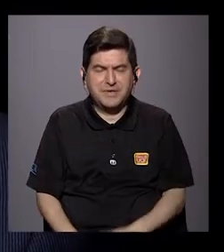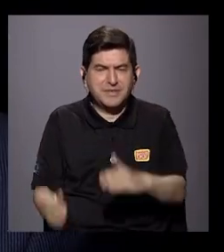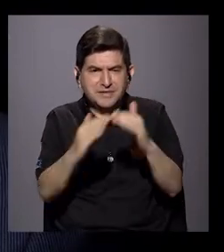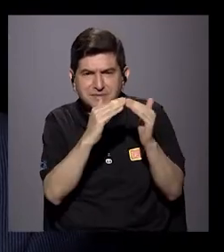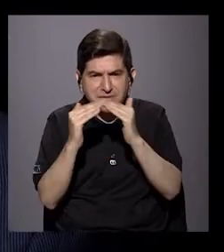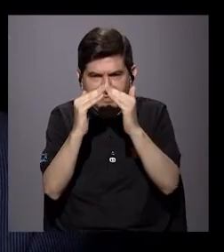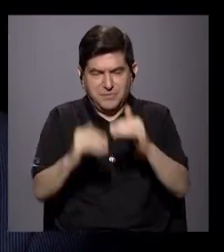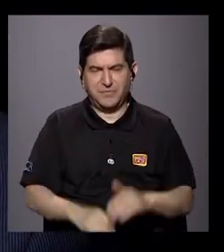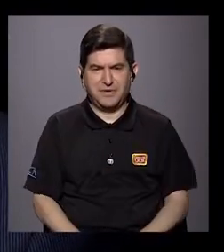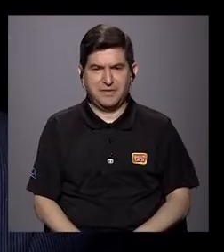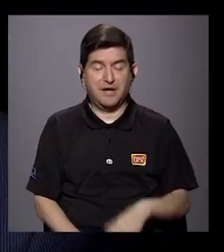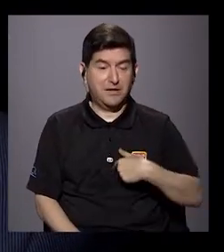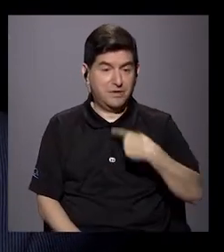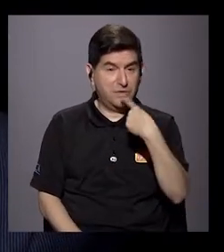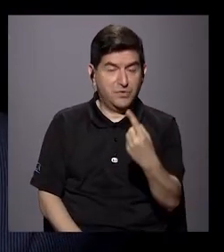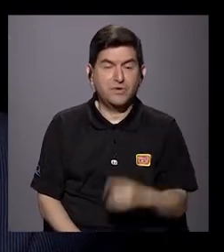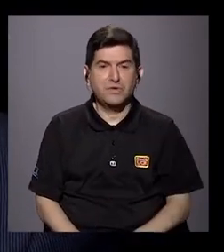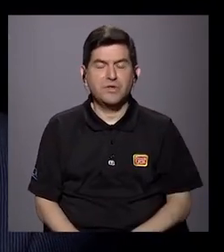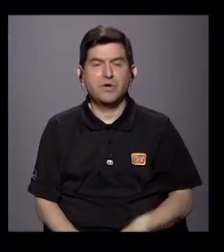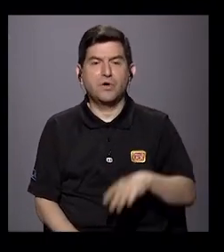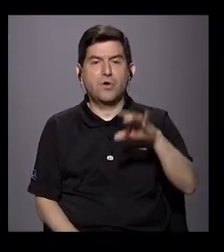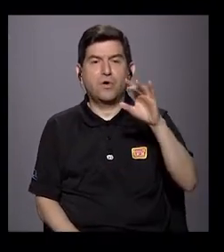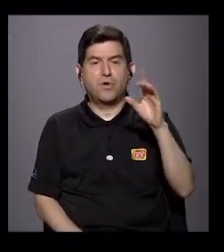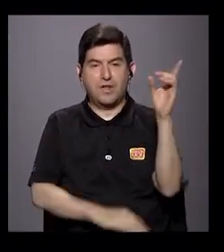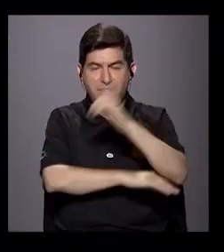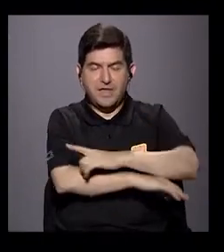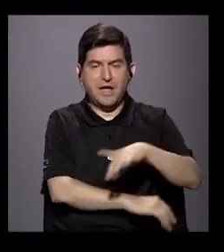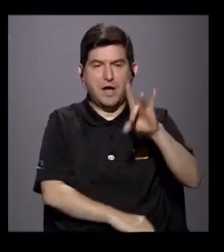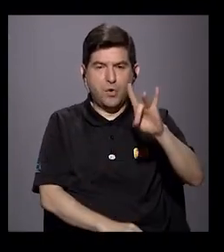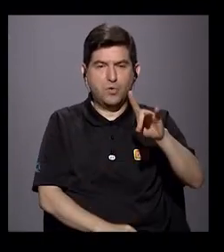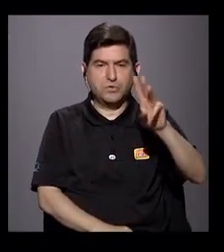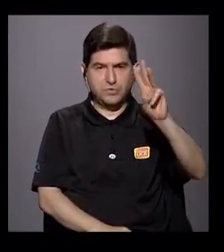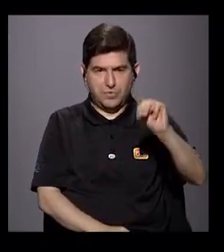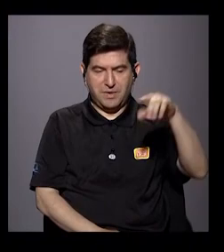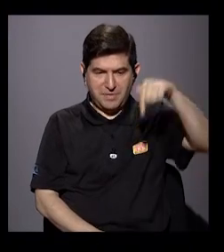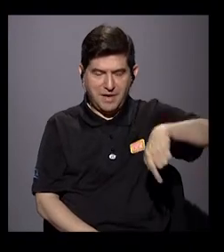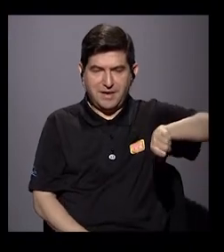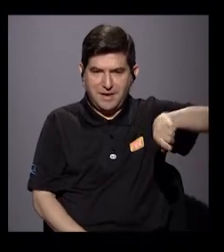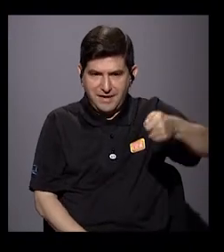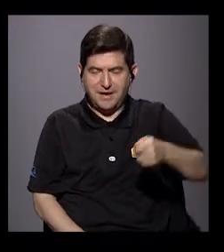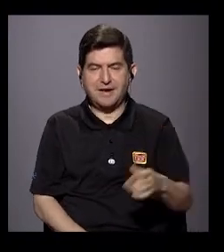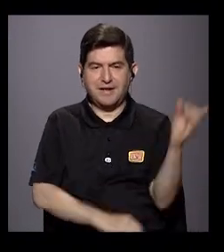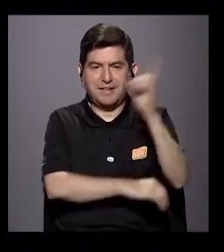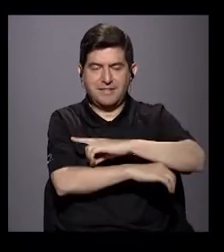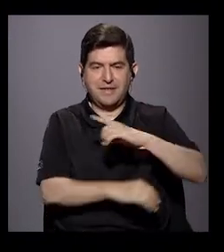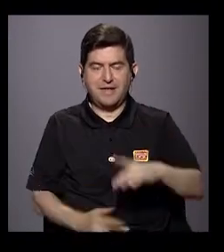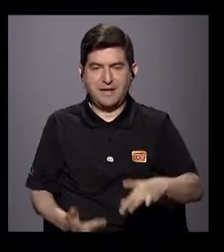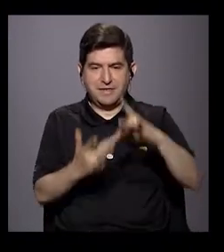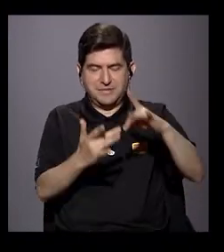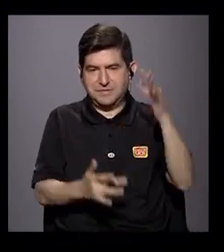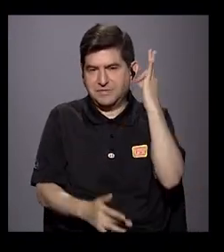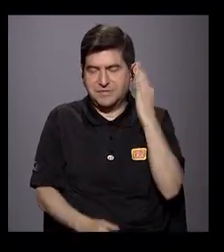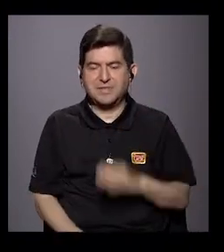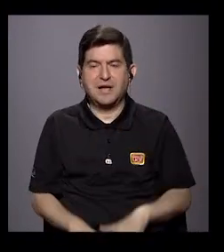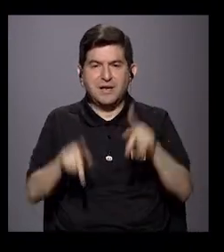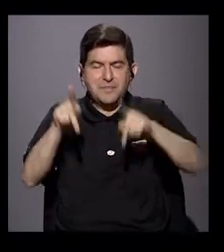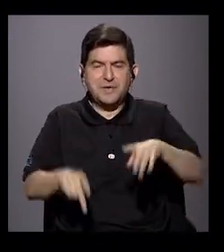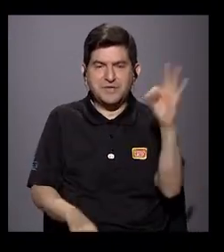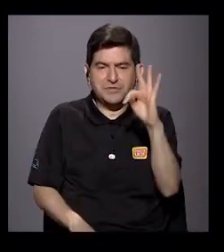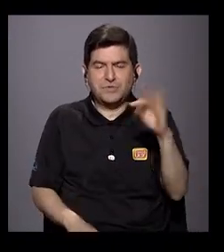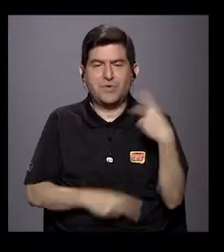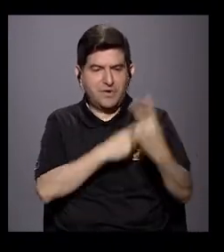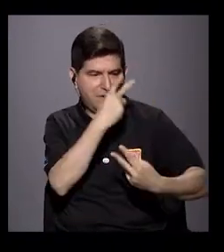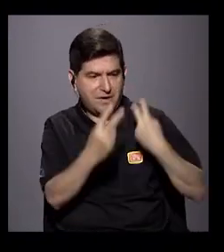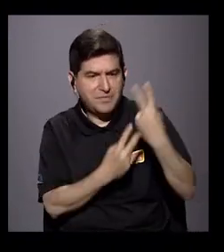comunidad. Se lo digo porque el día del 8M, el Día Internacional de la Mujer acá en el canal, hicimos un programa especial y la persona trans que nos